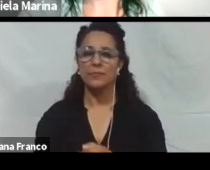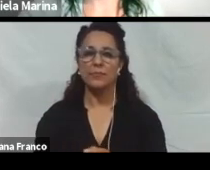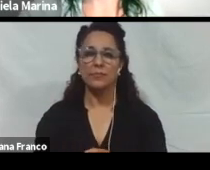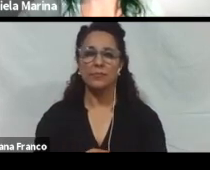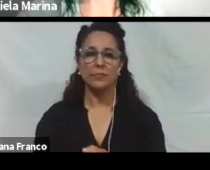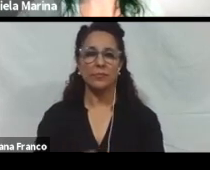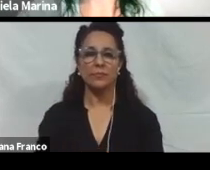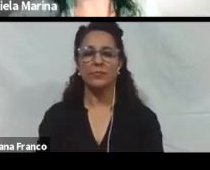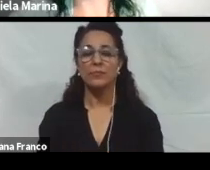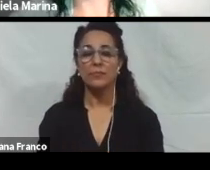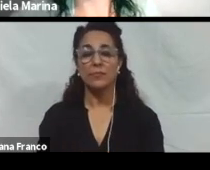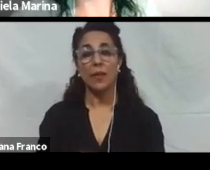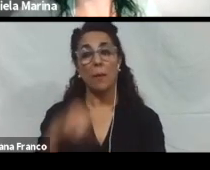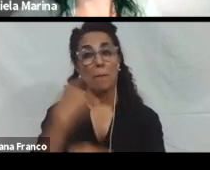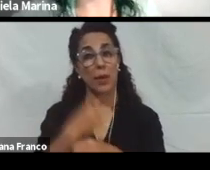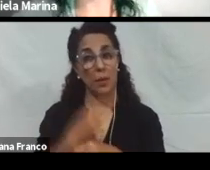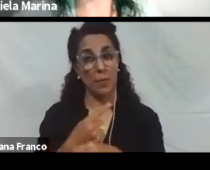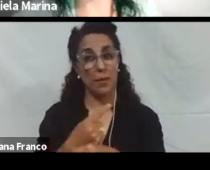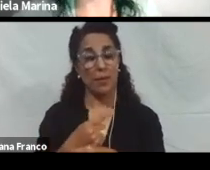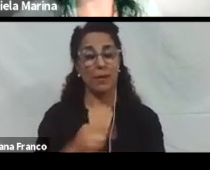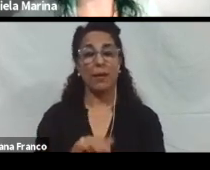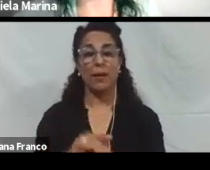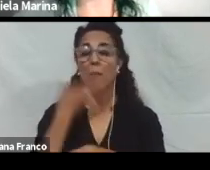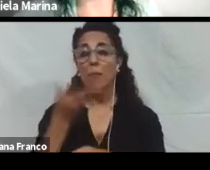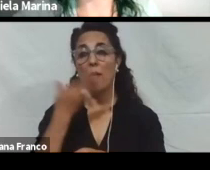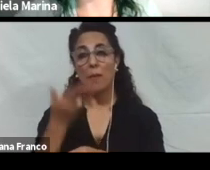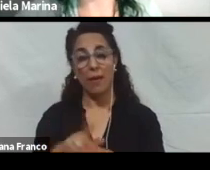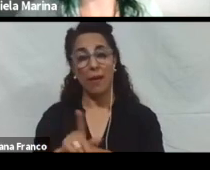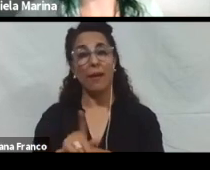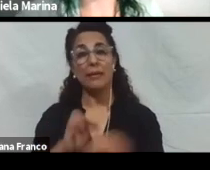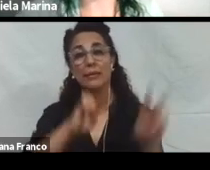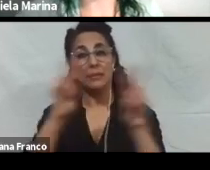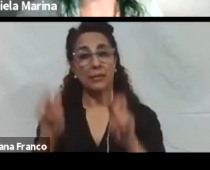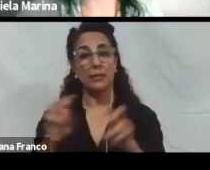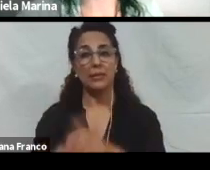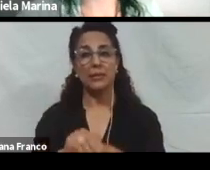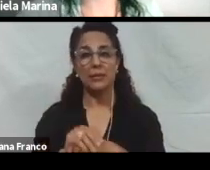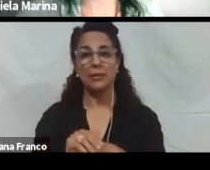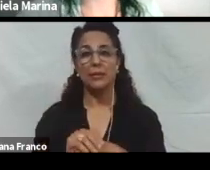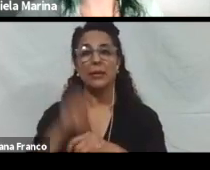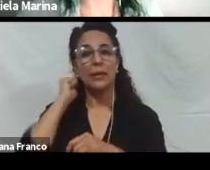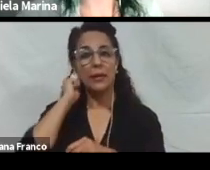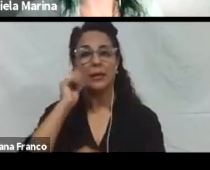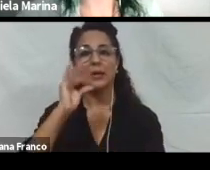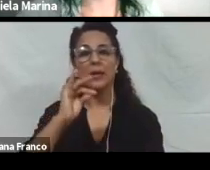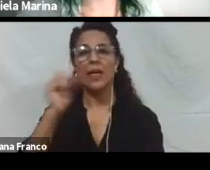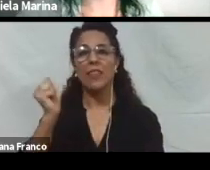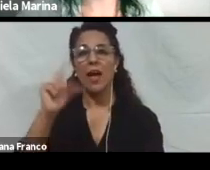Bueno, la primera pauta con la que vamos a hablar se llama HeadDala, como Dalat.